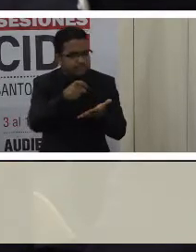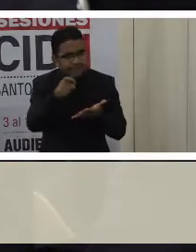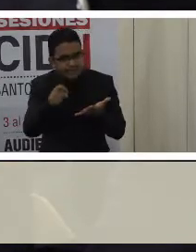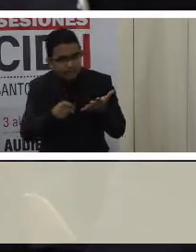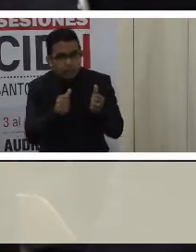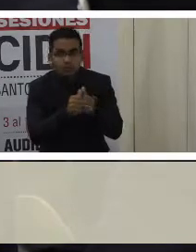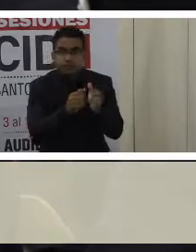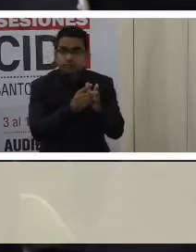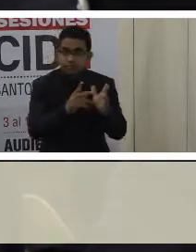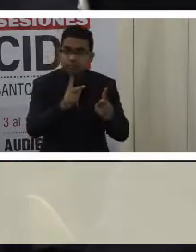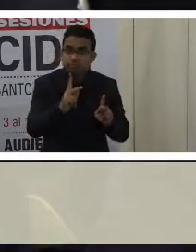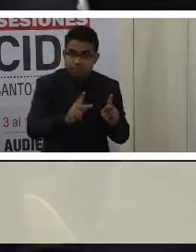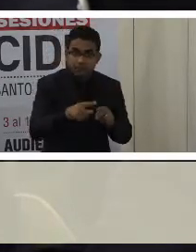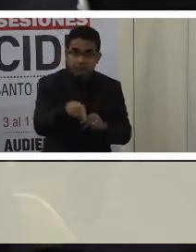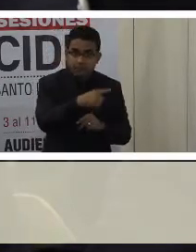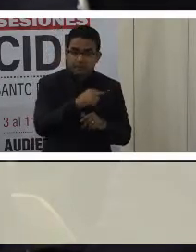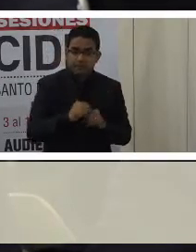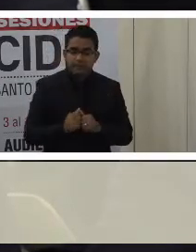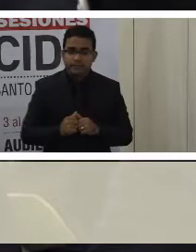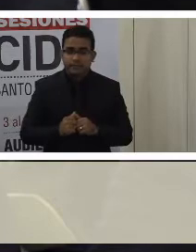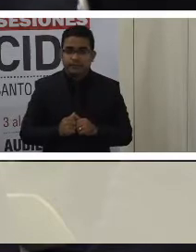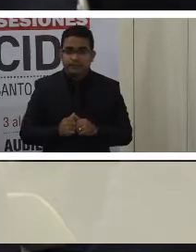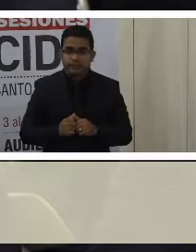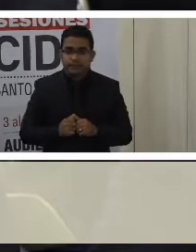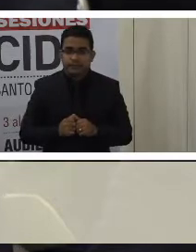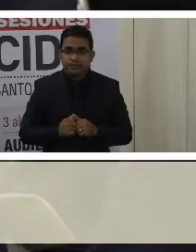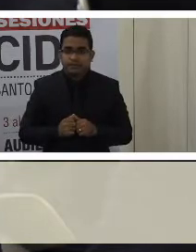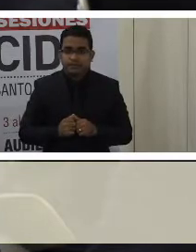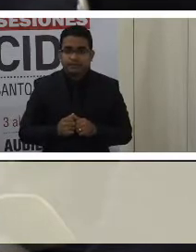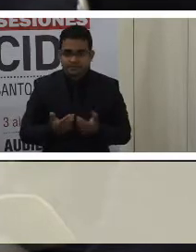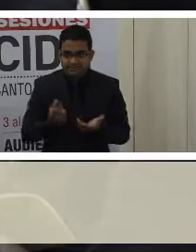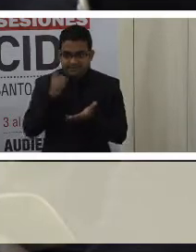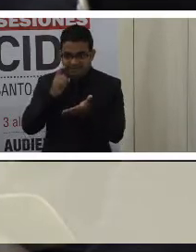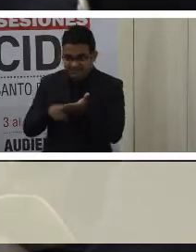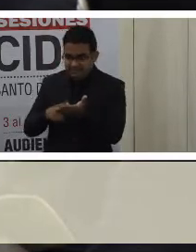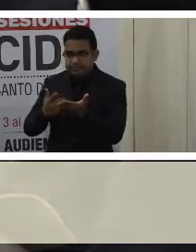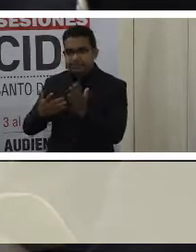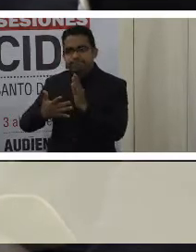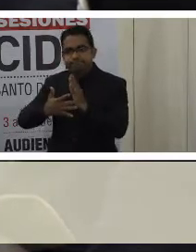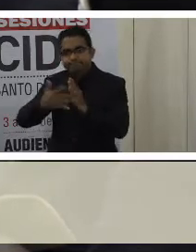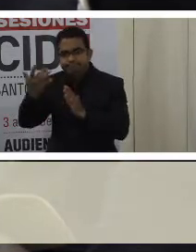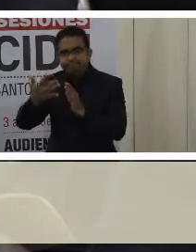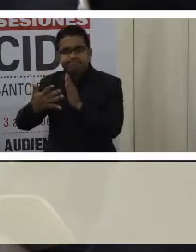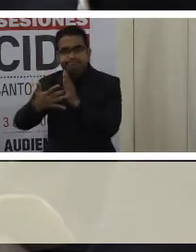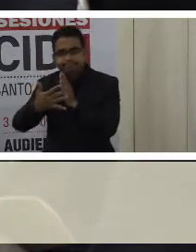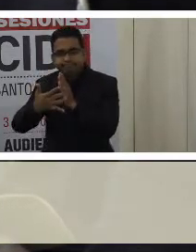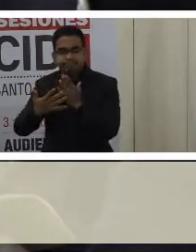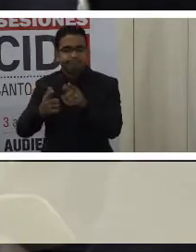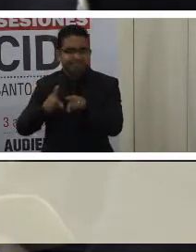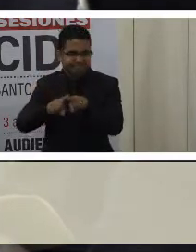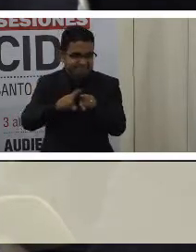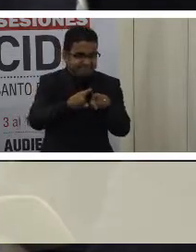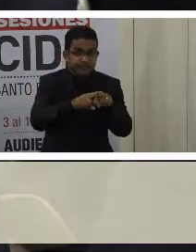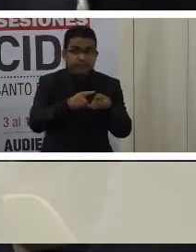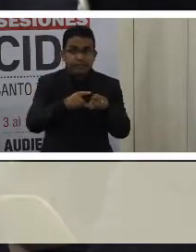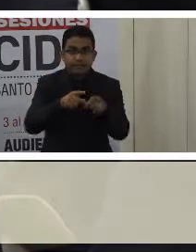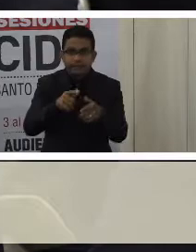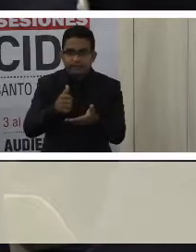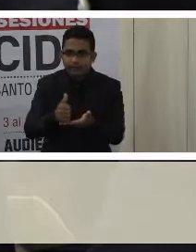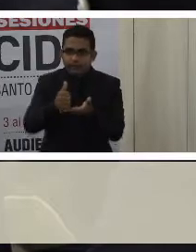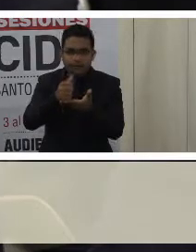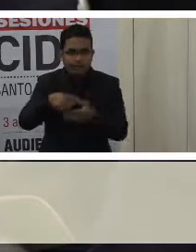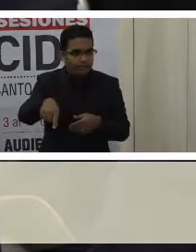discapacidad, entendiéndose como tales todos esos dispositivos tecnológicos y materiales que permiten